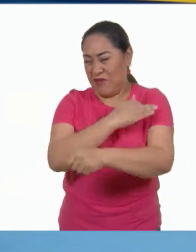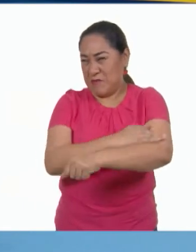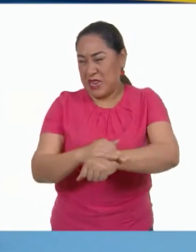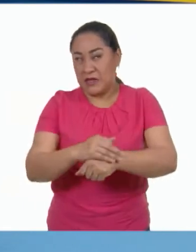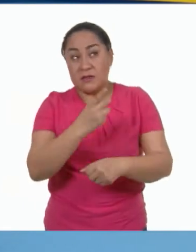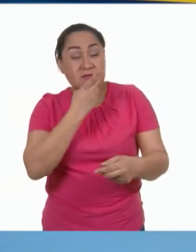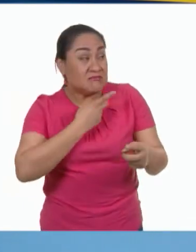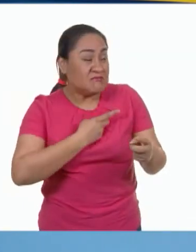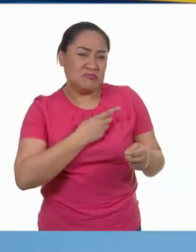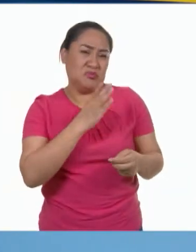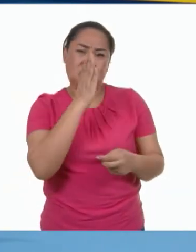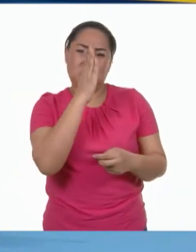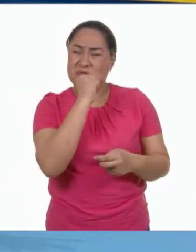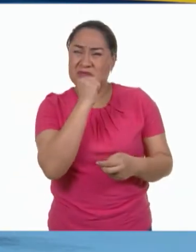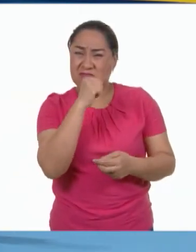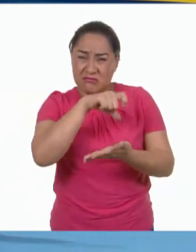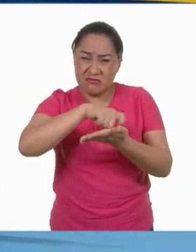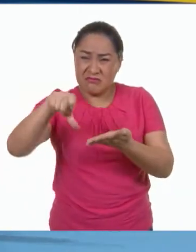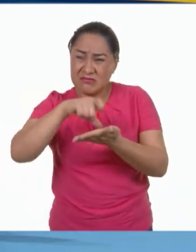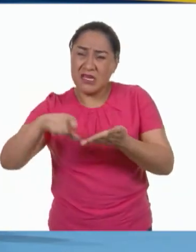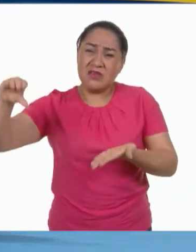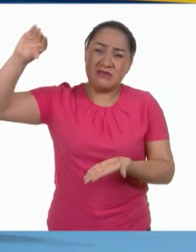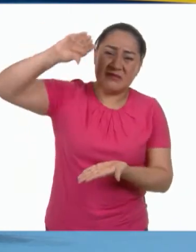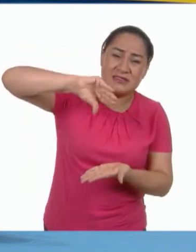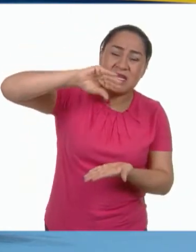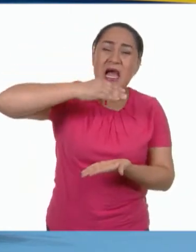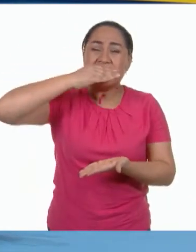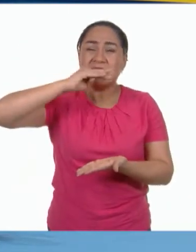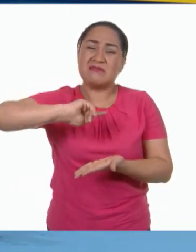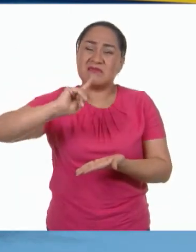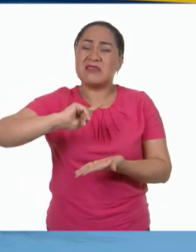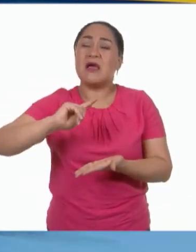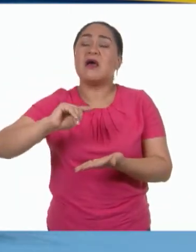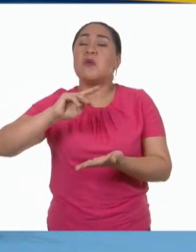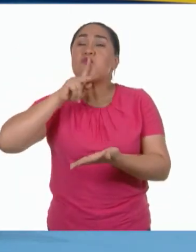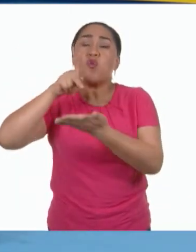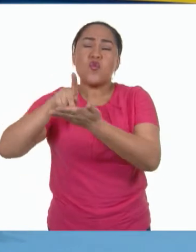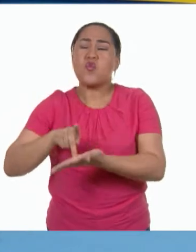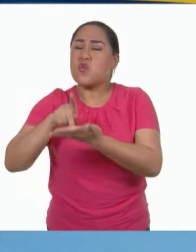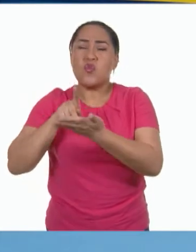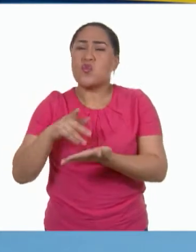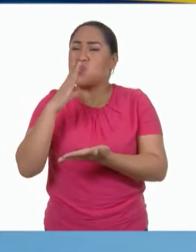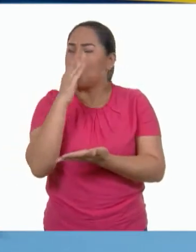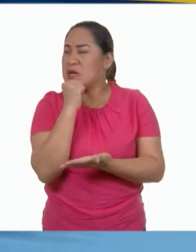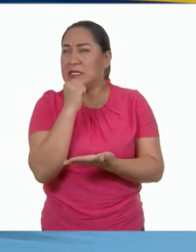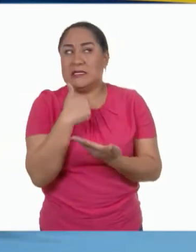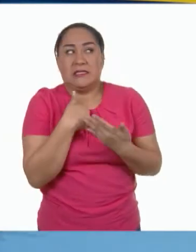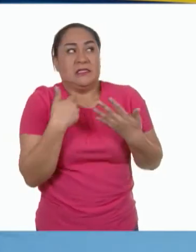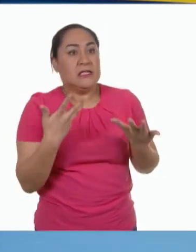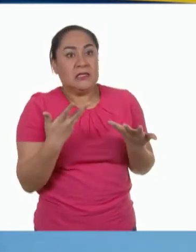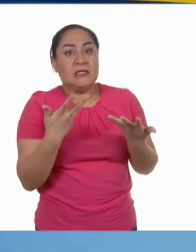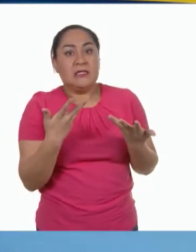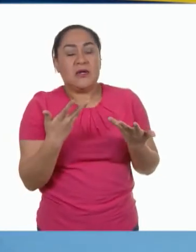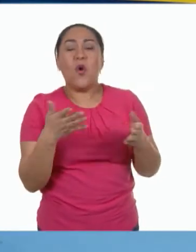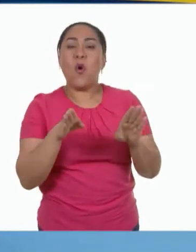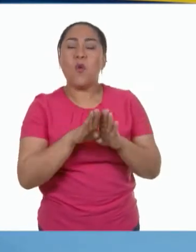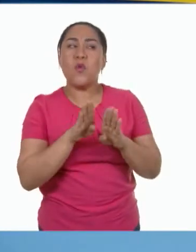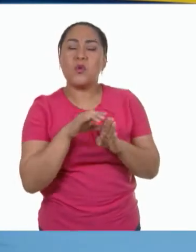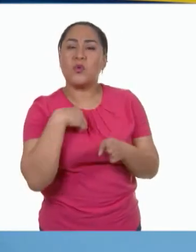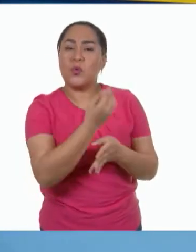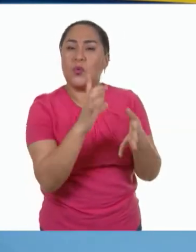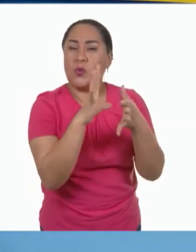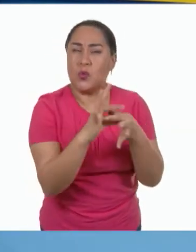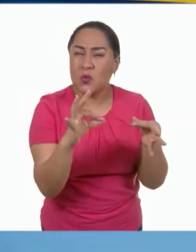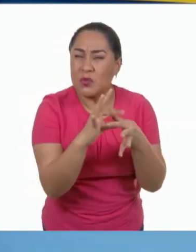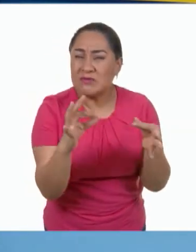podían comprar cereal a granel porque no era lo mismo que en el supermercado, no supe cómo hacerles saber que comprar productos